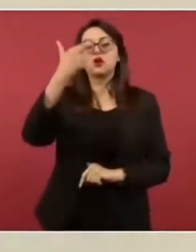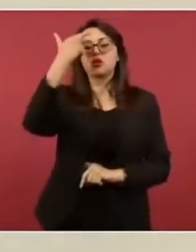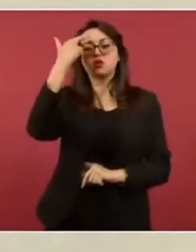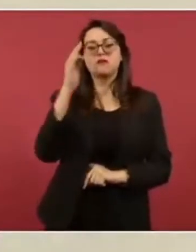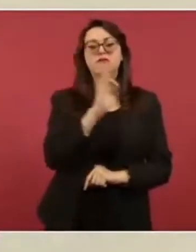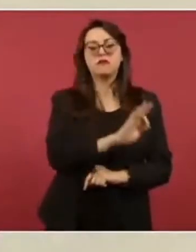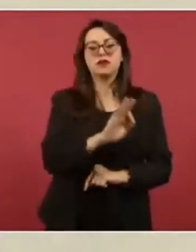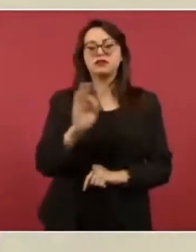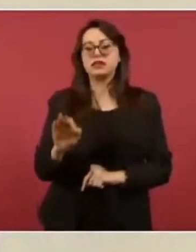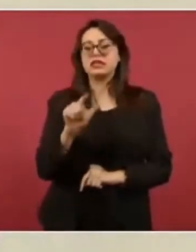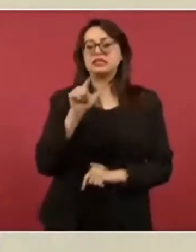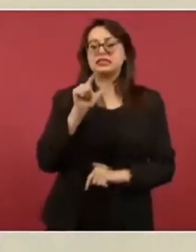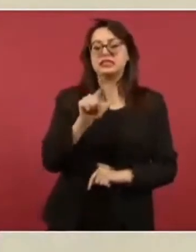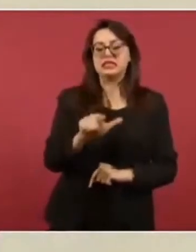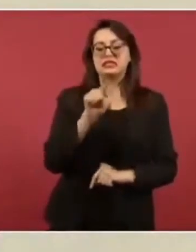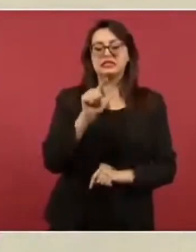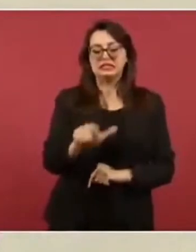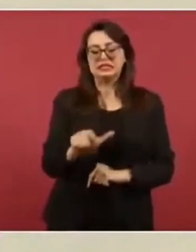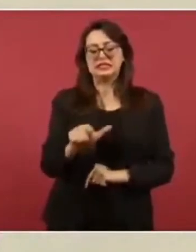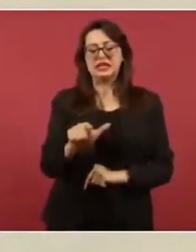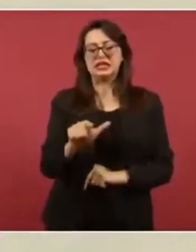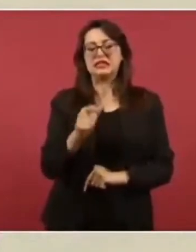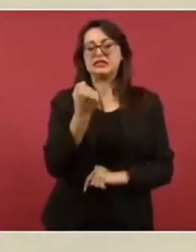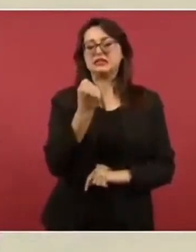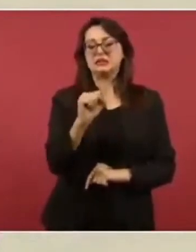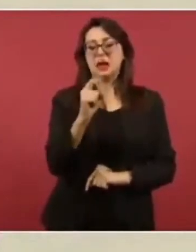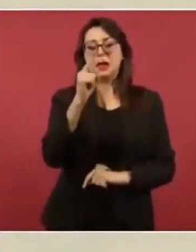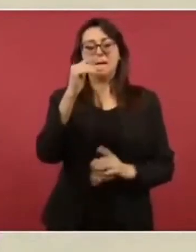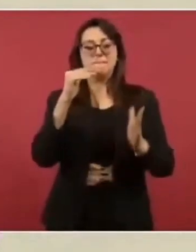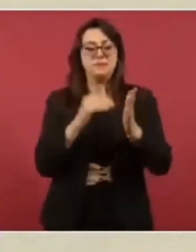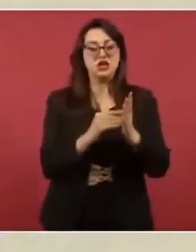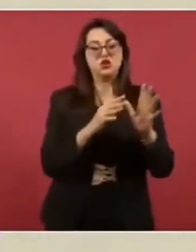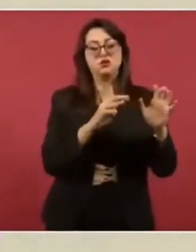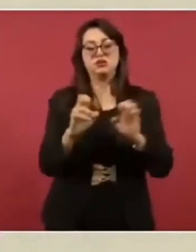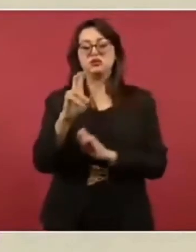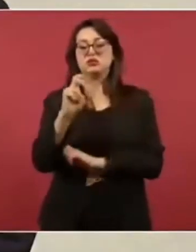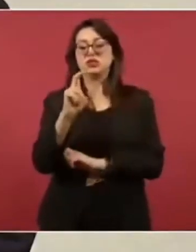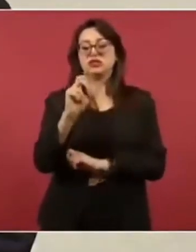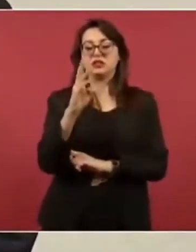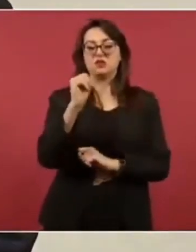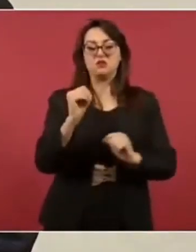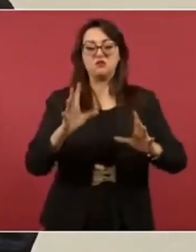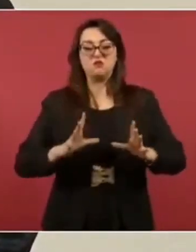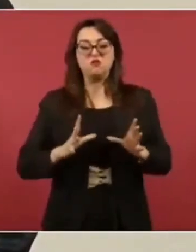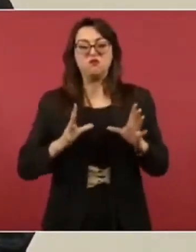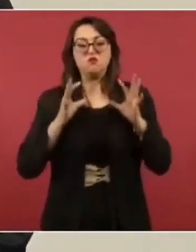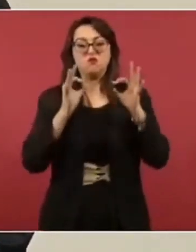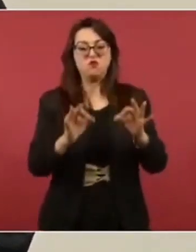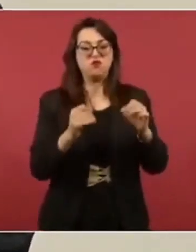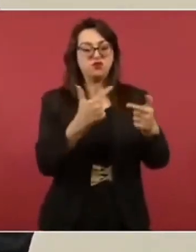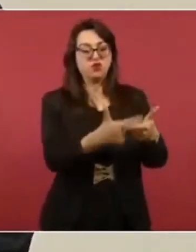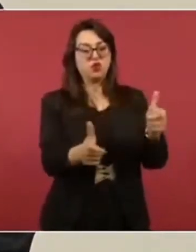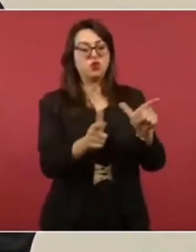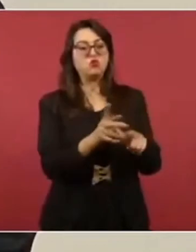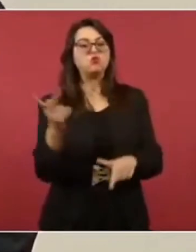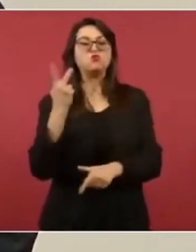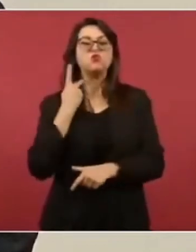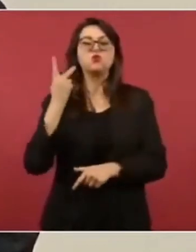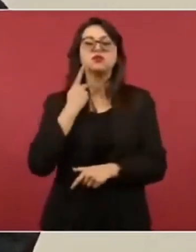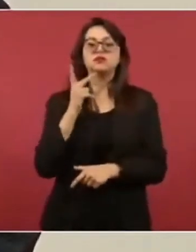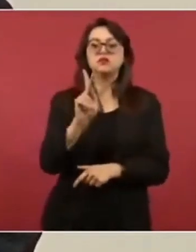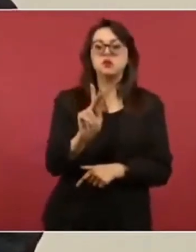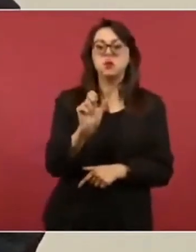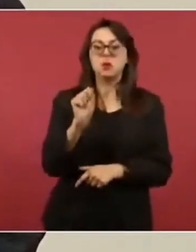el Partido Acción Nacional, que nace criticando